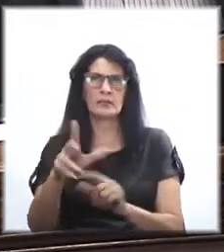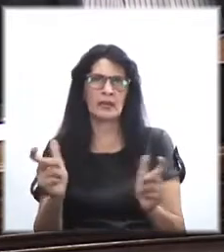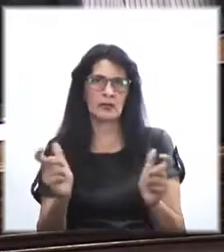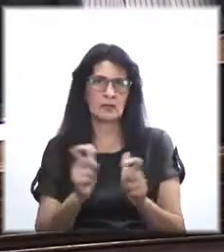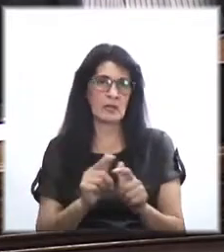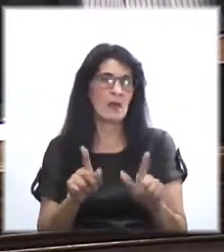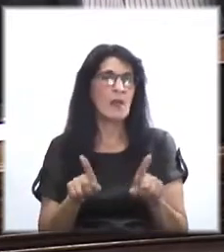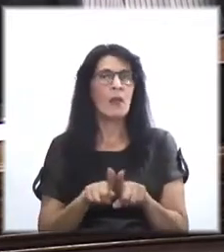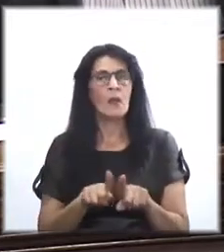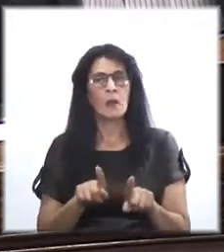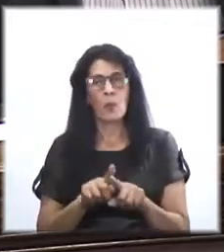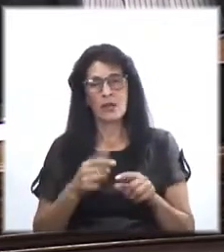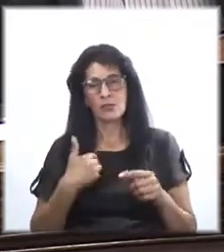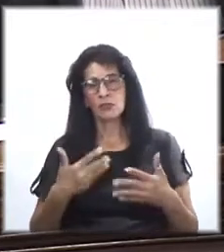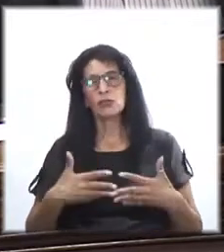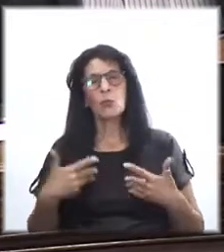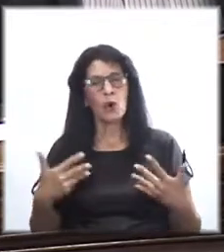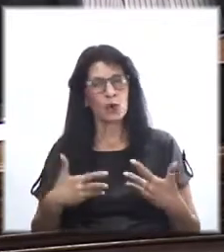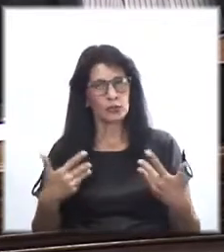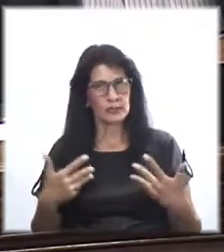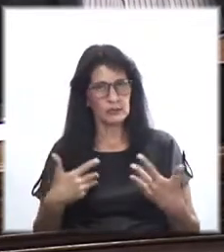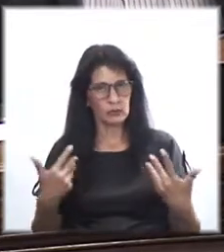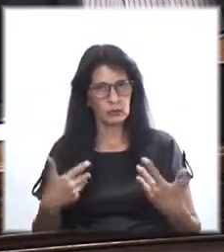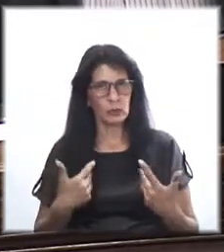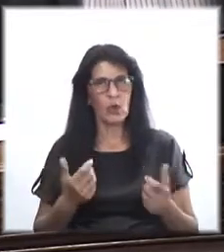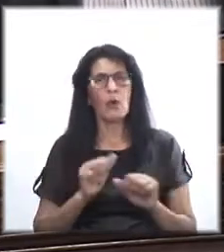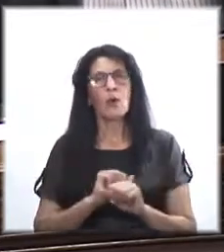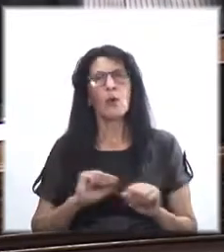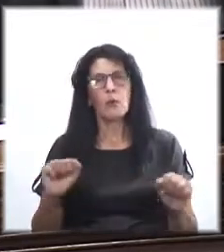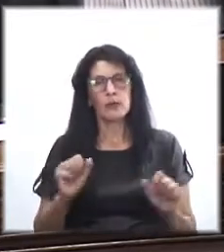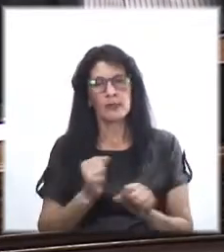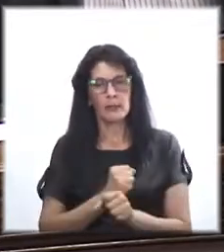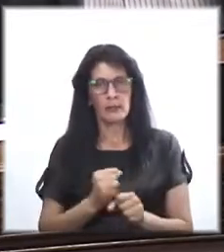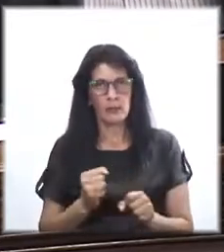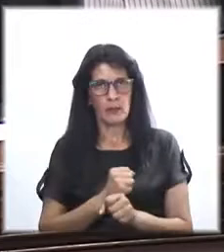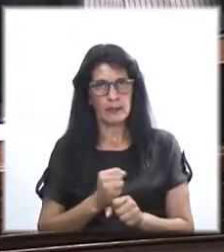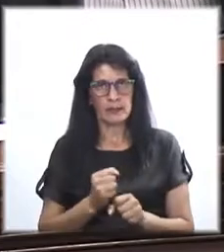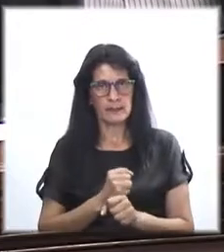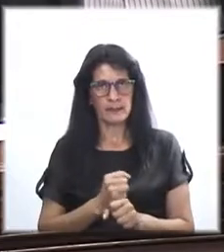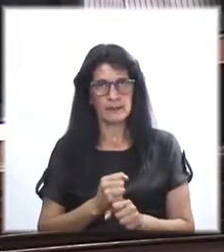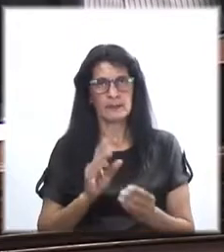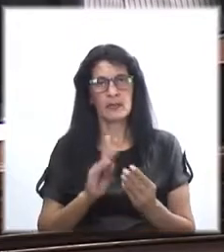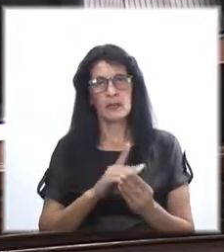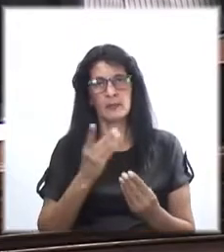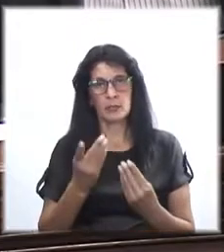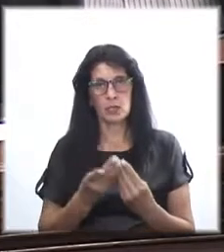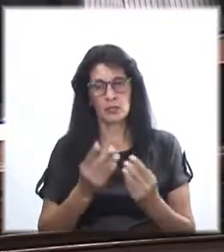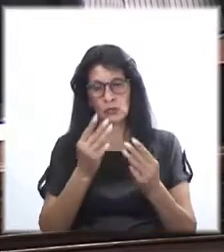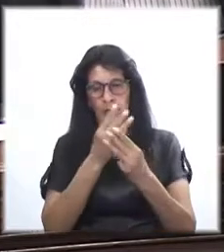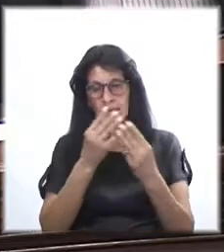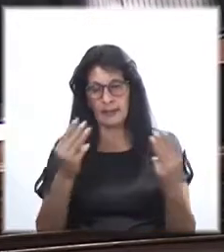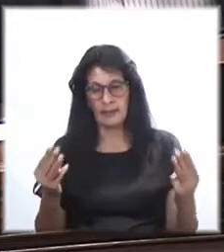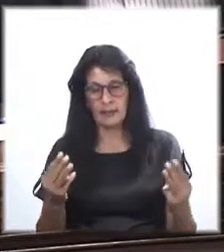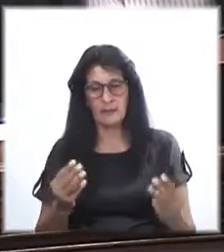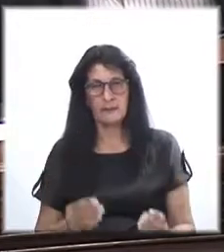Igualmente estoy muy contento con poder aprobar el proyecto en general